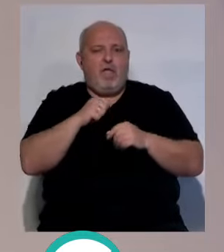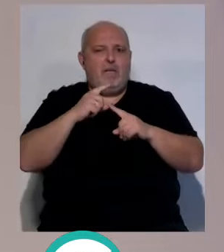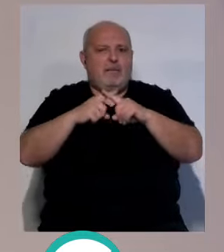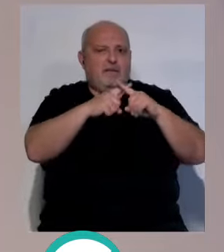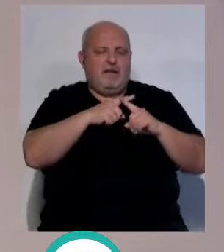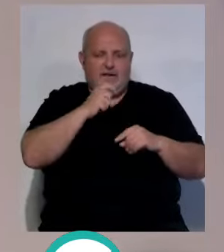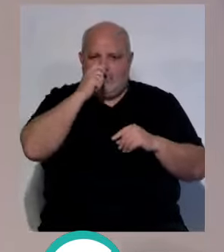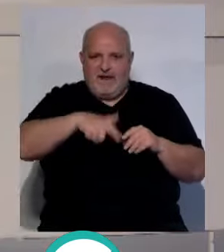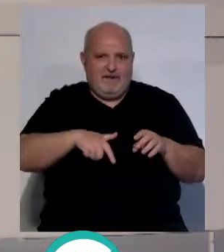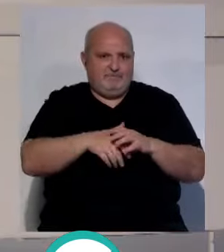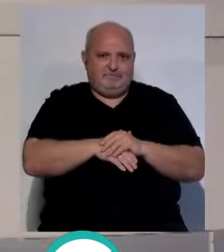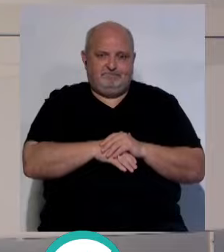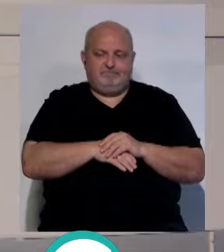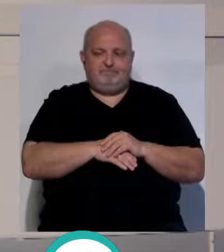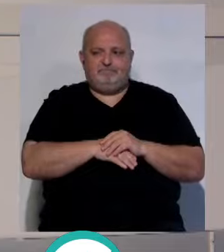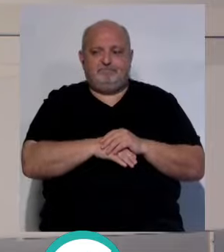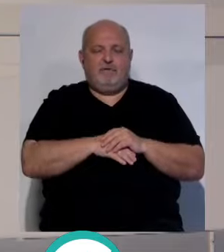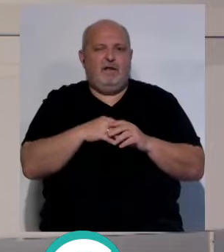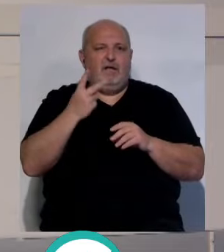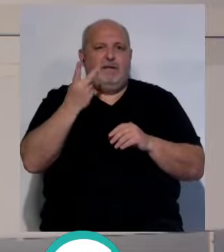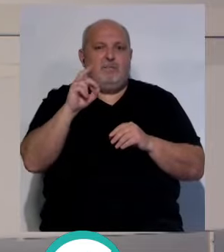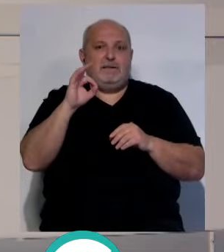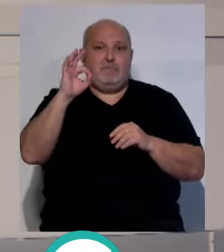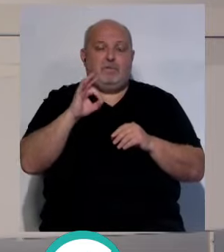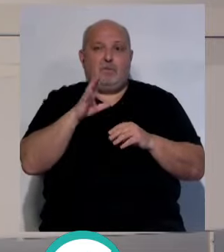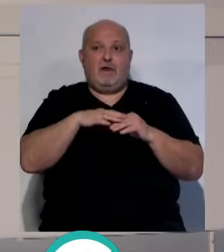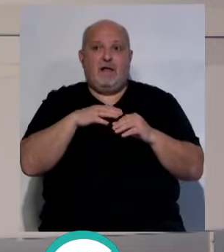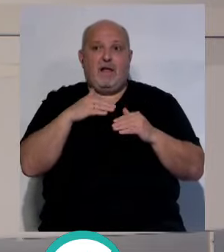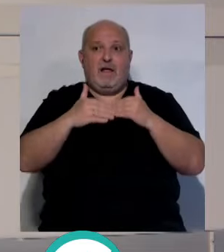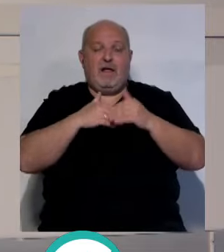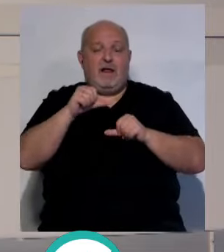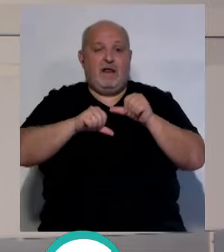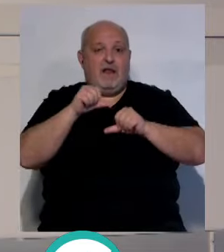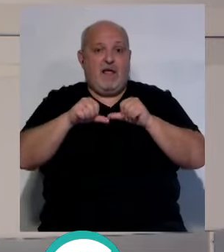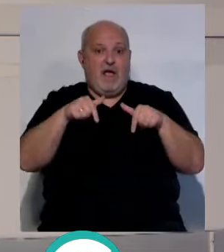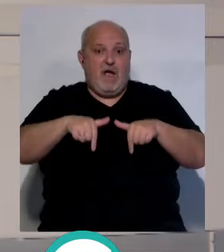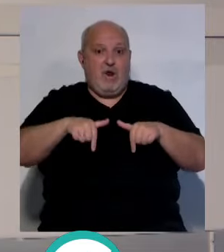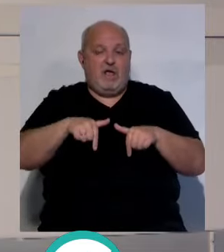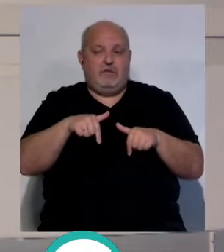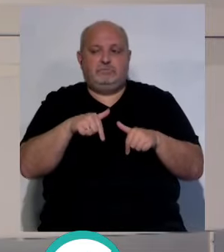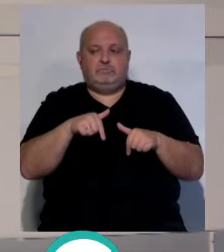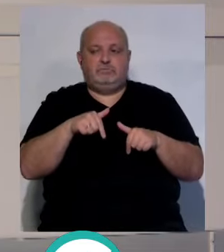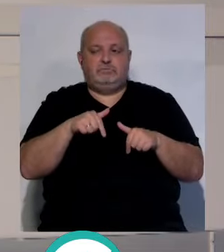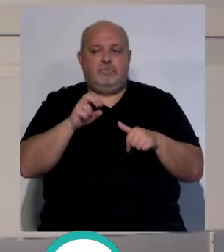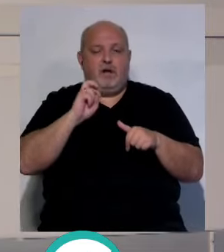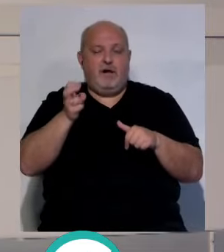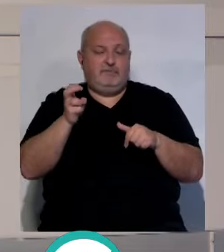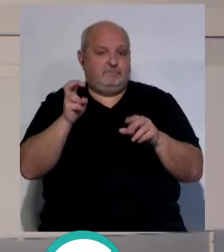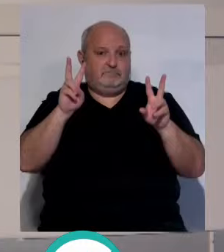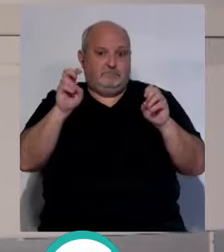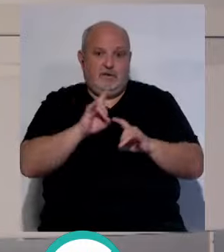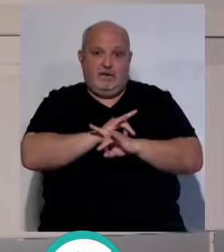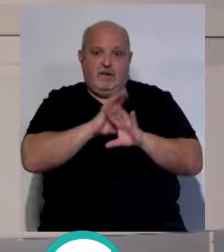empate, es muy complicado. Claro, porque se pide el 120%, por lo menos, porque a la altura de la liga que estamos, otra visión es esa,